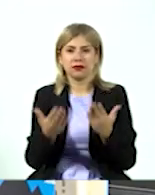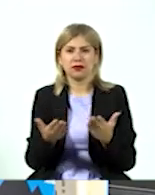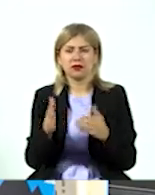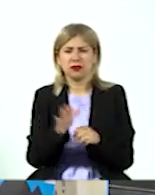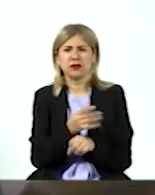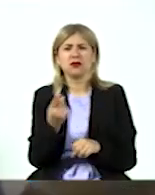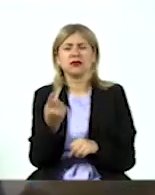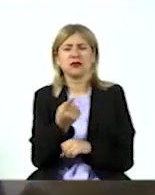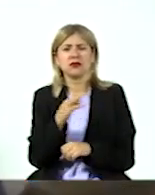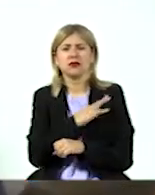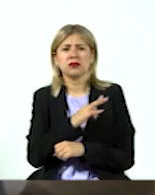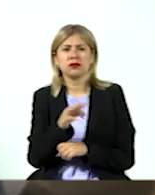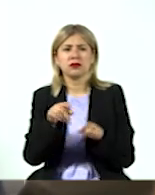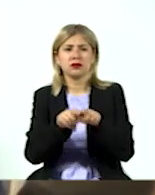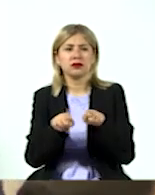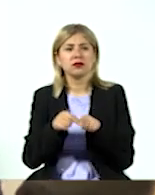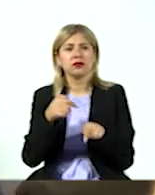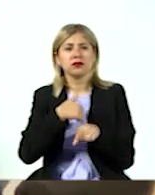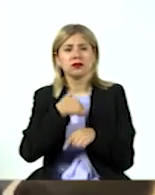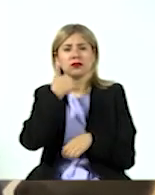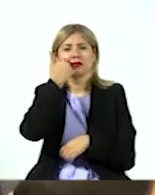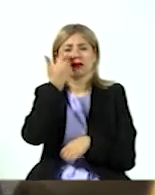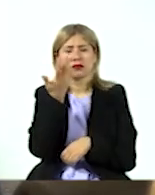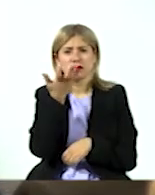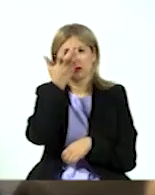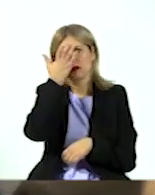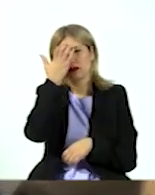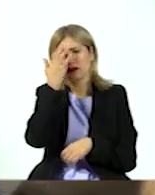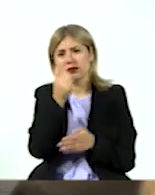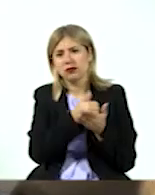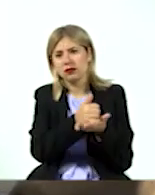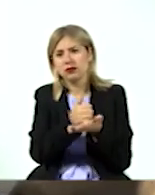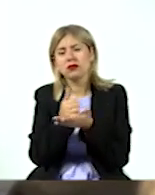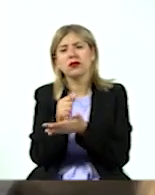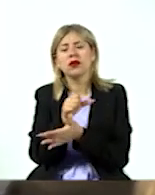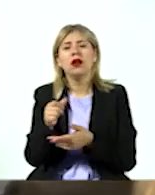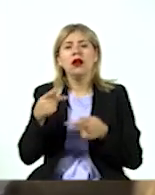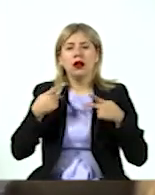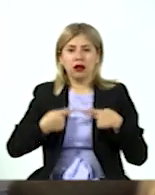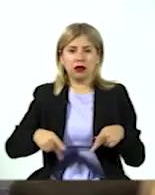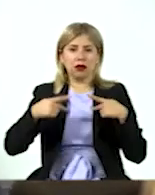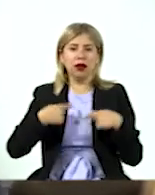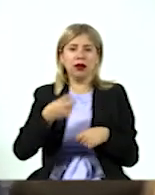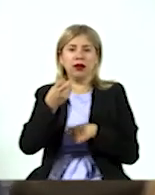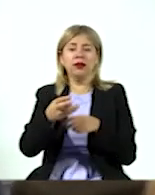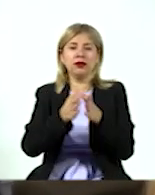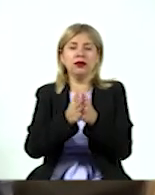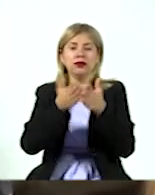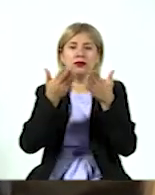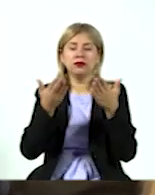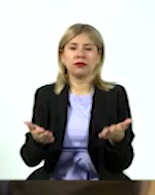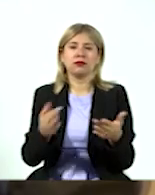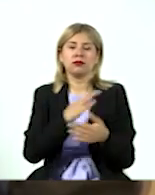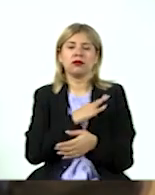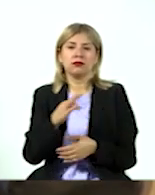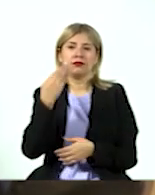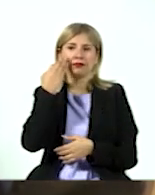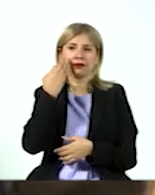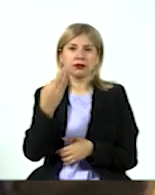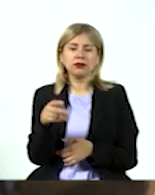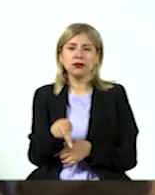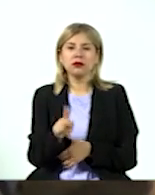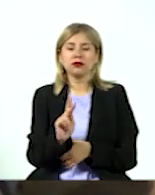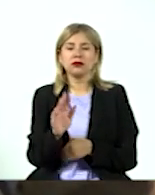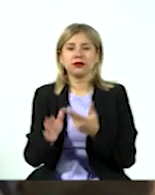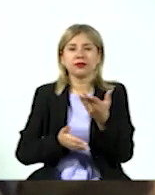porque fue una manera de decir, oye, yo quiero poner mi granito de arena y ayudarle a la gente, el libro sabía yo que iba a tomar un poco más de tiempo, pero la